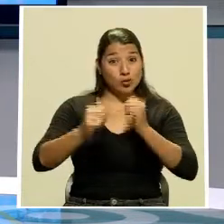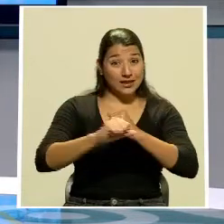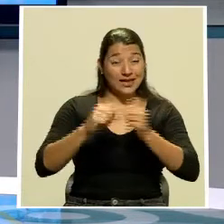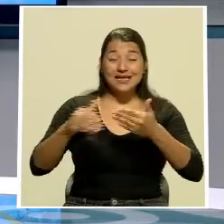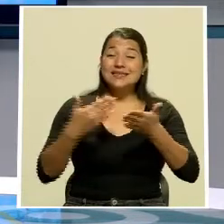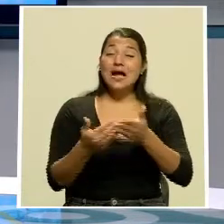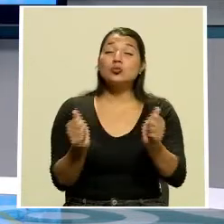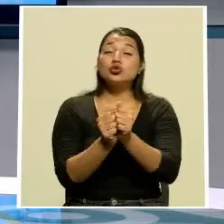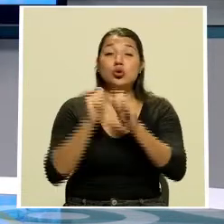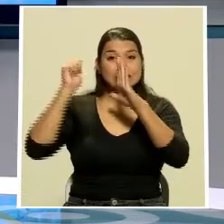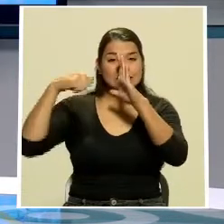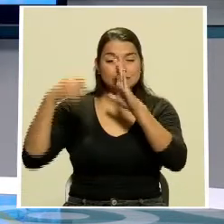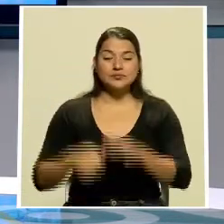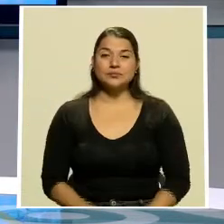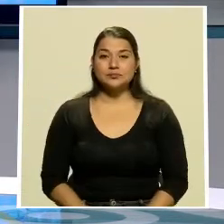ya venimos con esta sección de cine